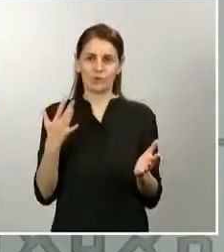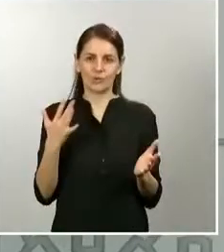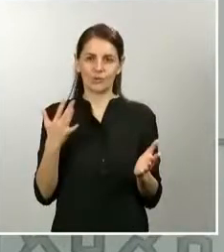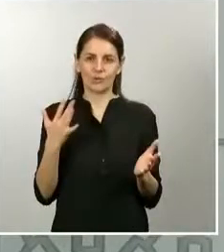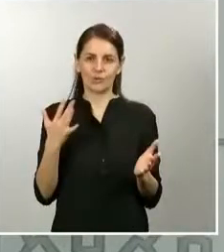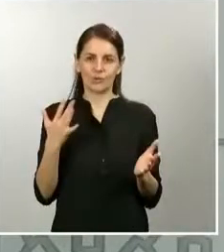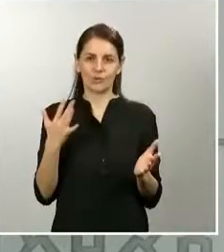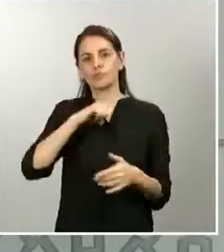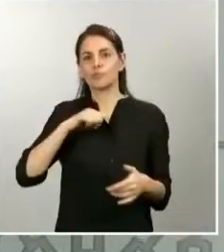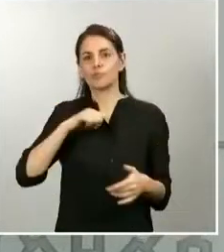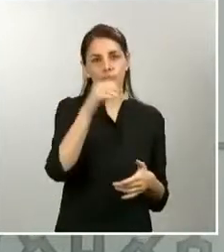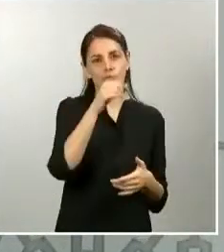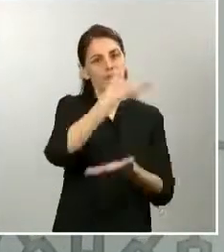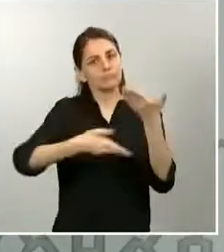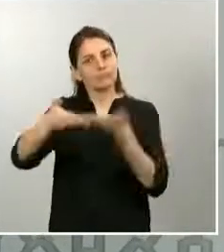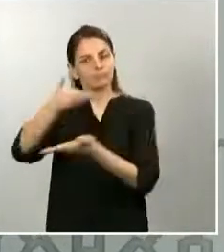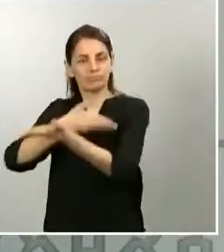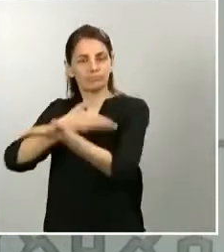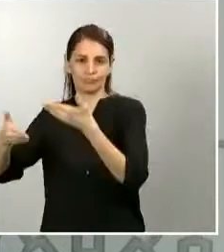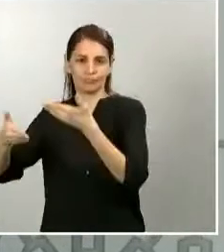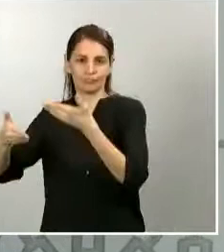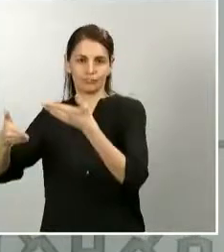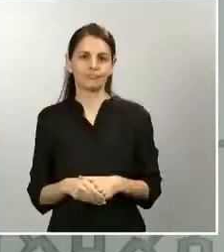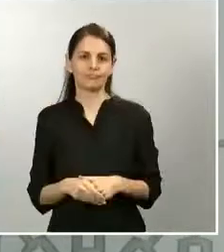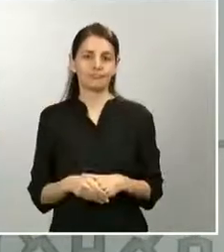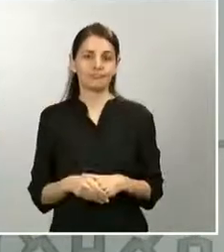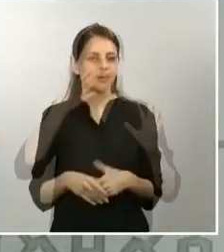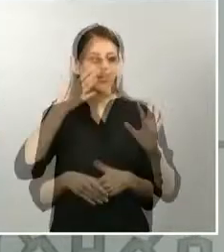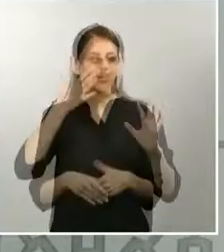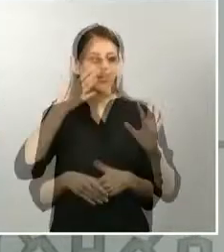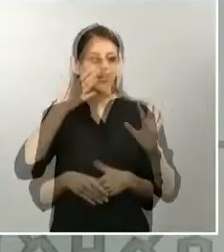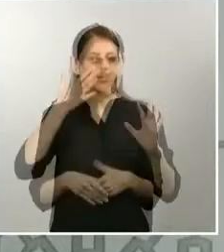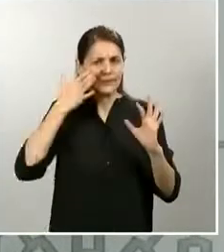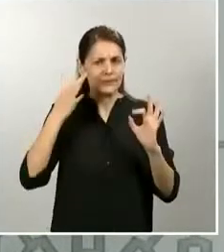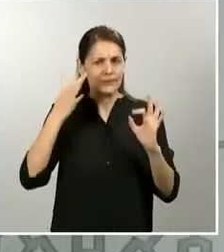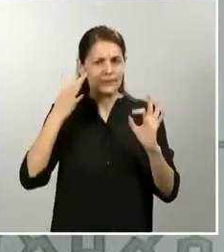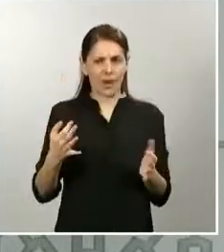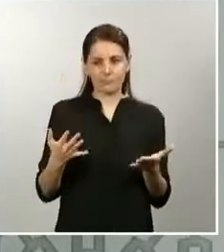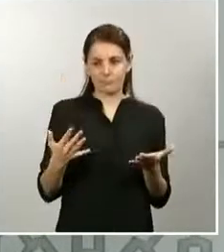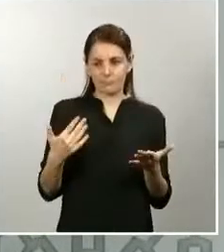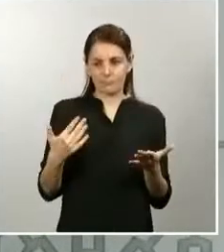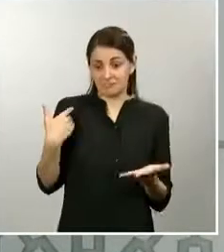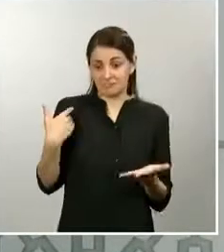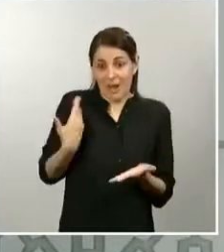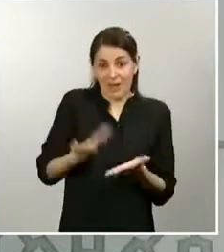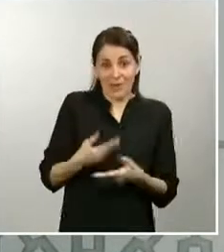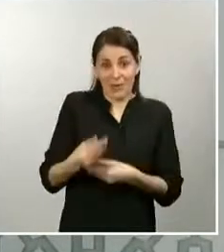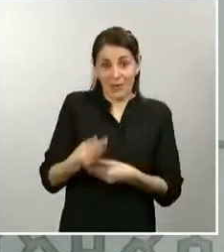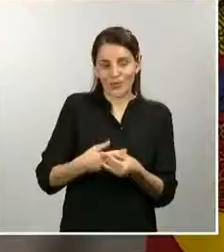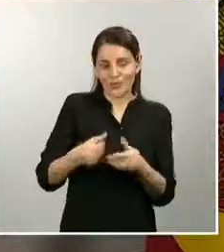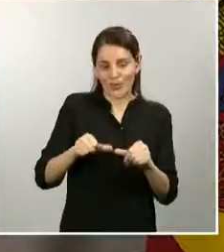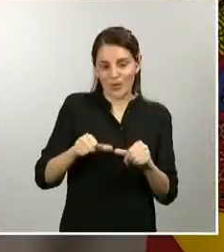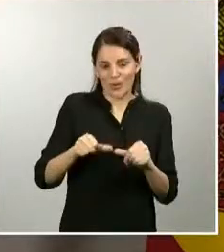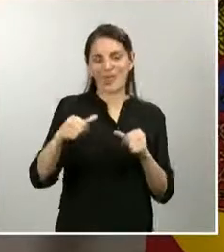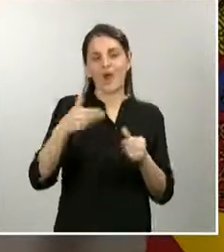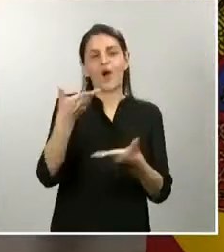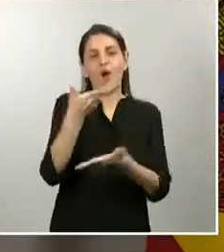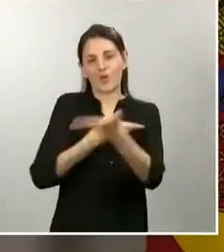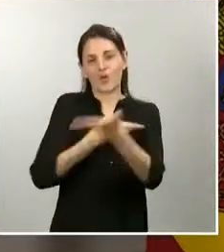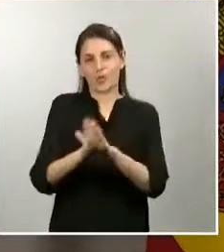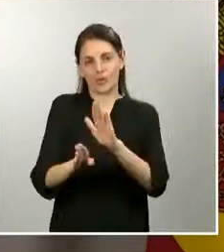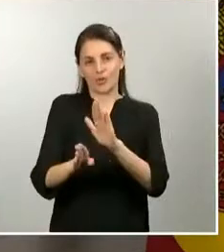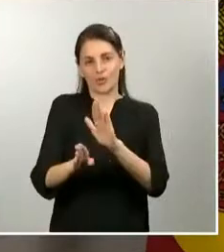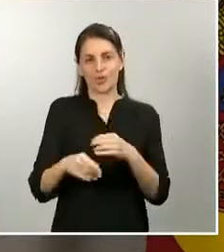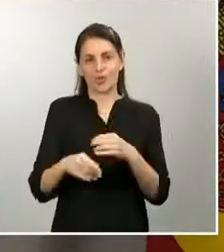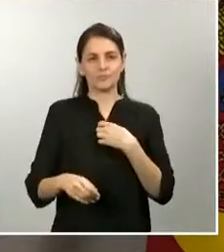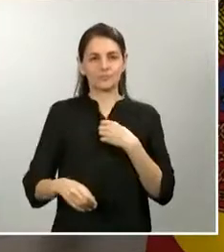coordinar esto con las comunidades. Entonces, seguro que van a ser coordinados en la parte fundamental. Doctora, le pregunta con